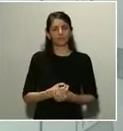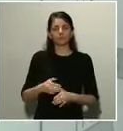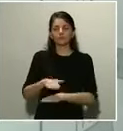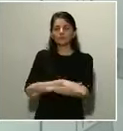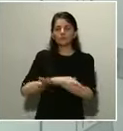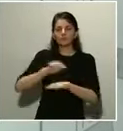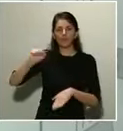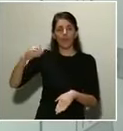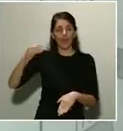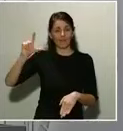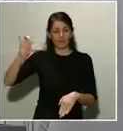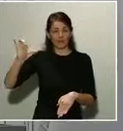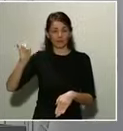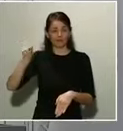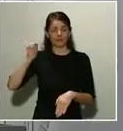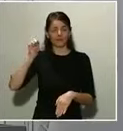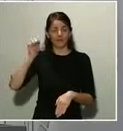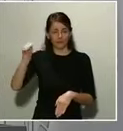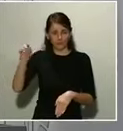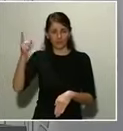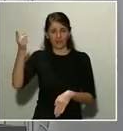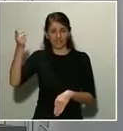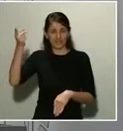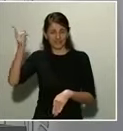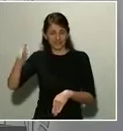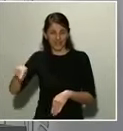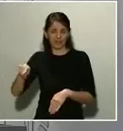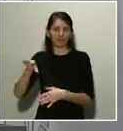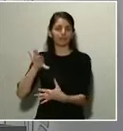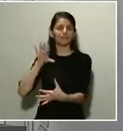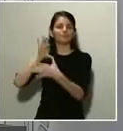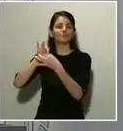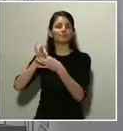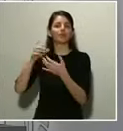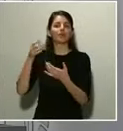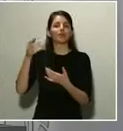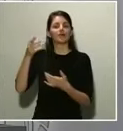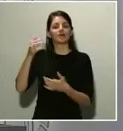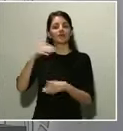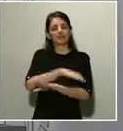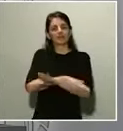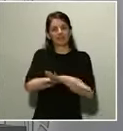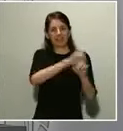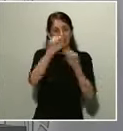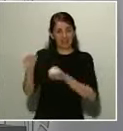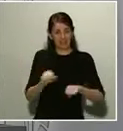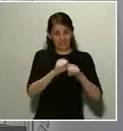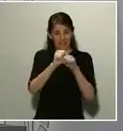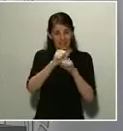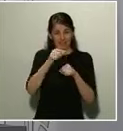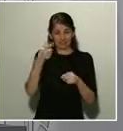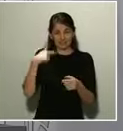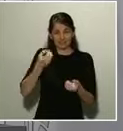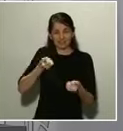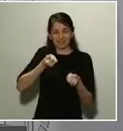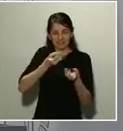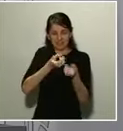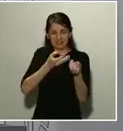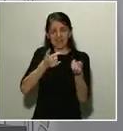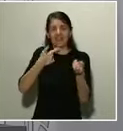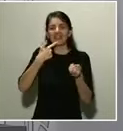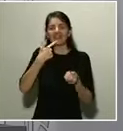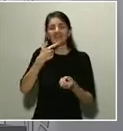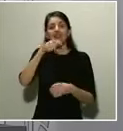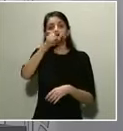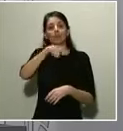ver con las declaraciones realizadas a lo largo de la jornada por la ministra de Defensa, Margarita Robles, sobre el hallazgo de alguna persona fallecida